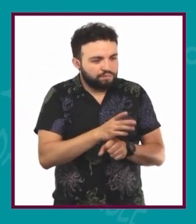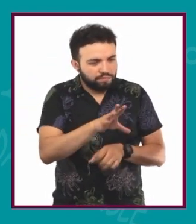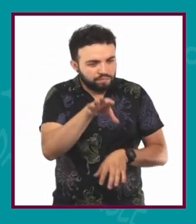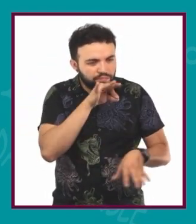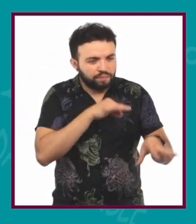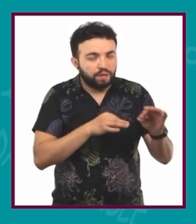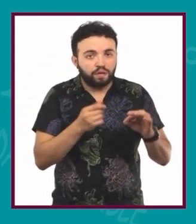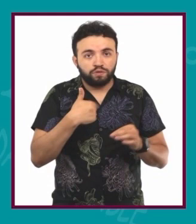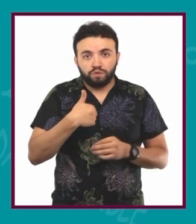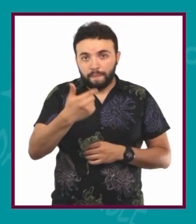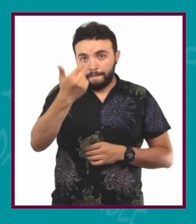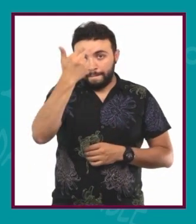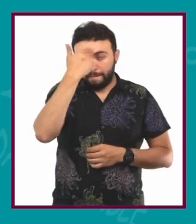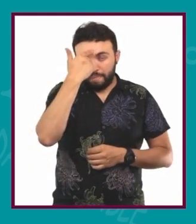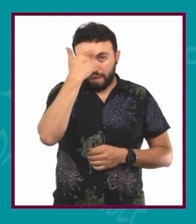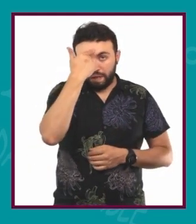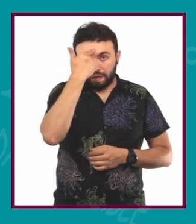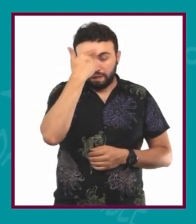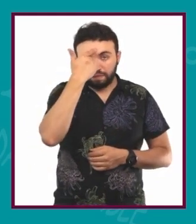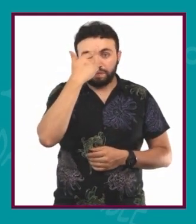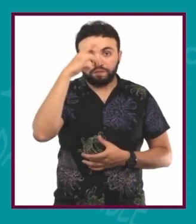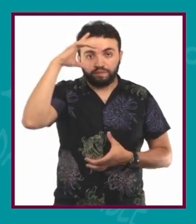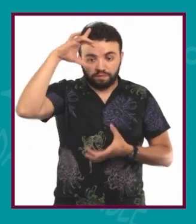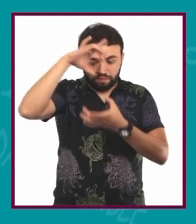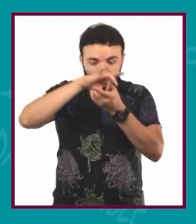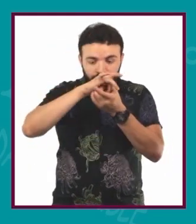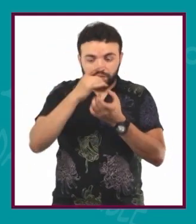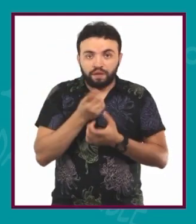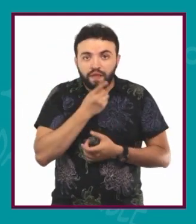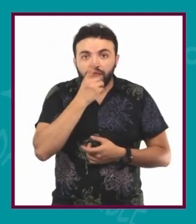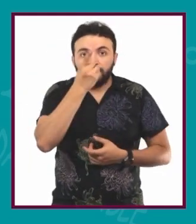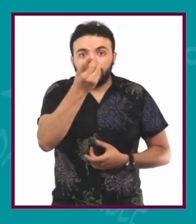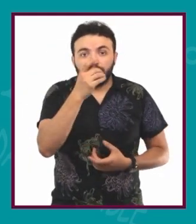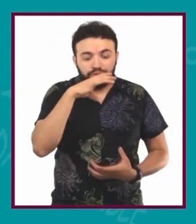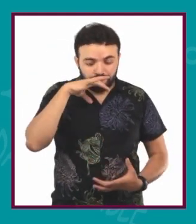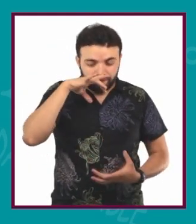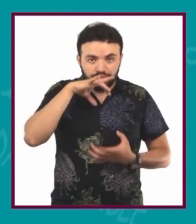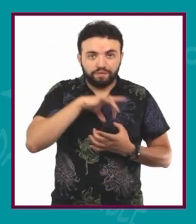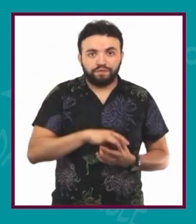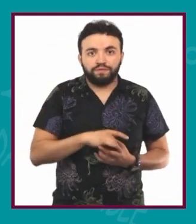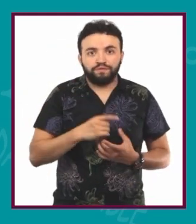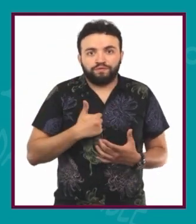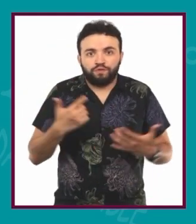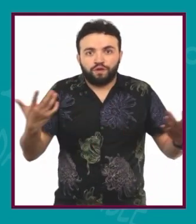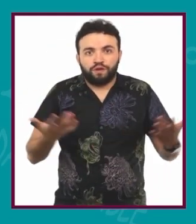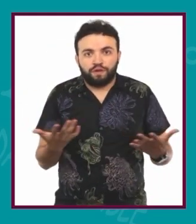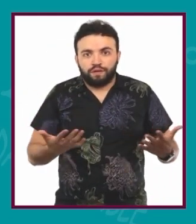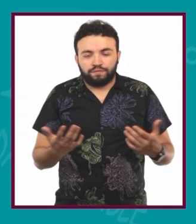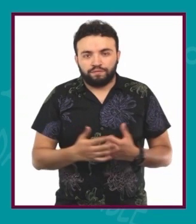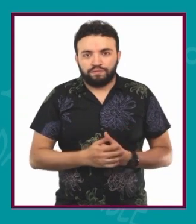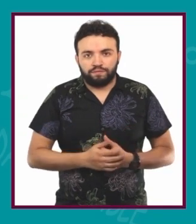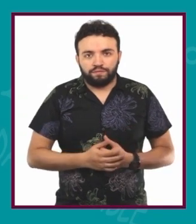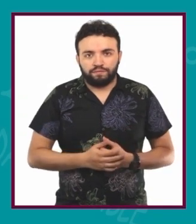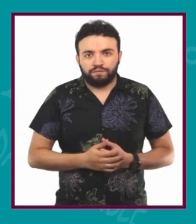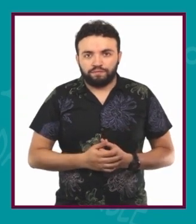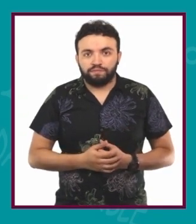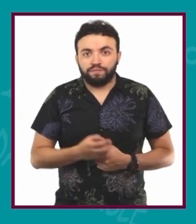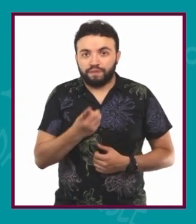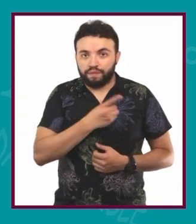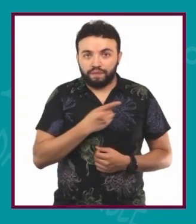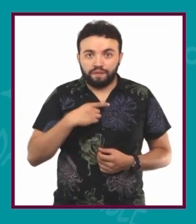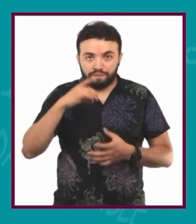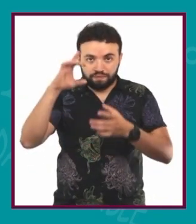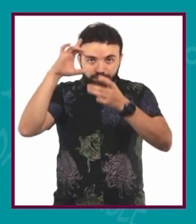que hago. Ahí me parece que vamos afinando nuestra autonomía. Cuando pienso, siento y hago